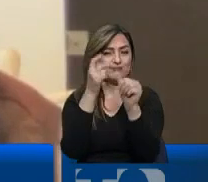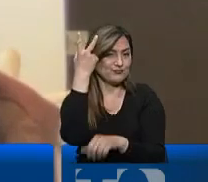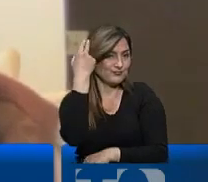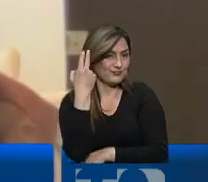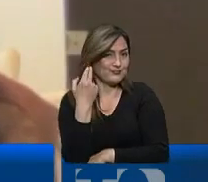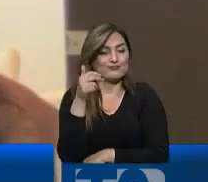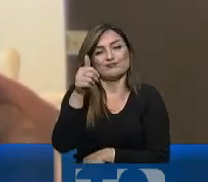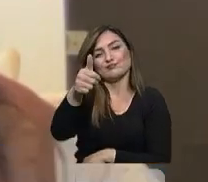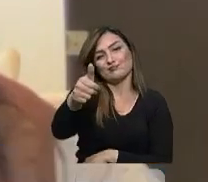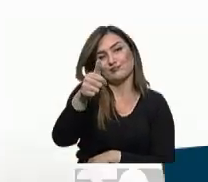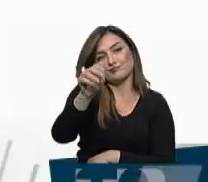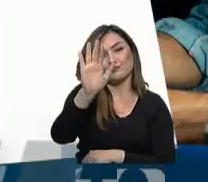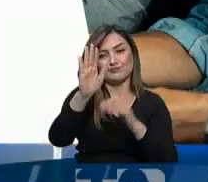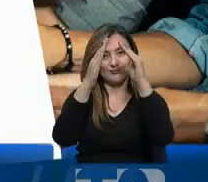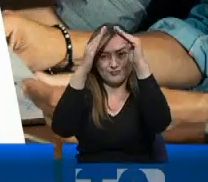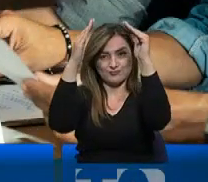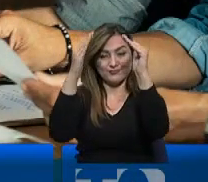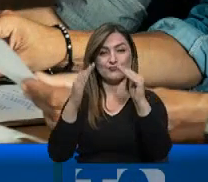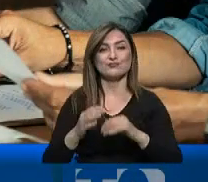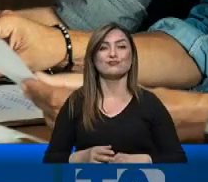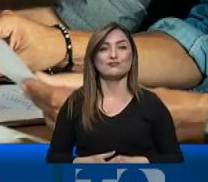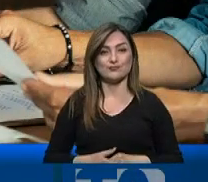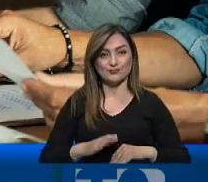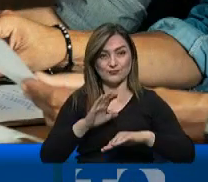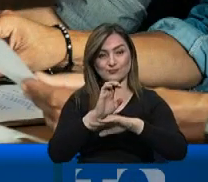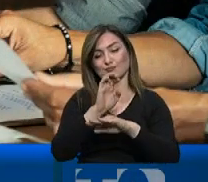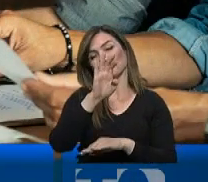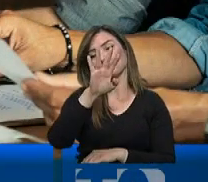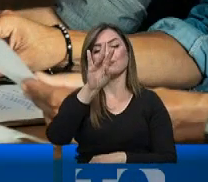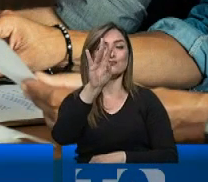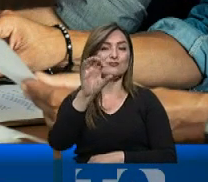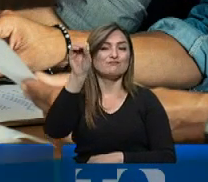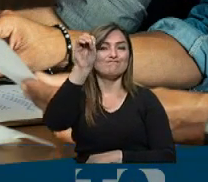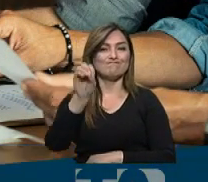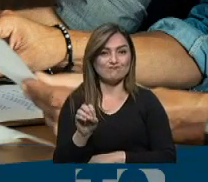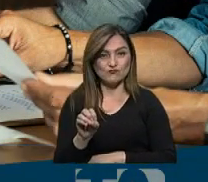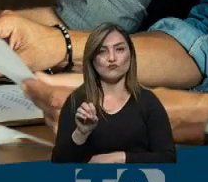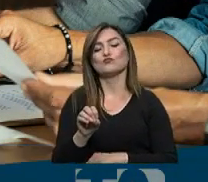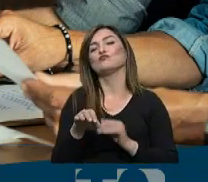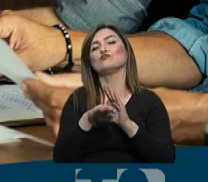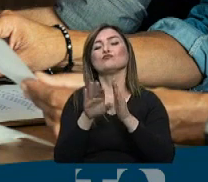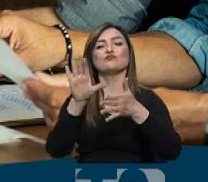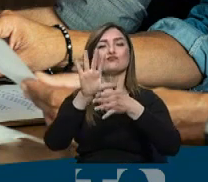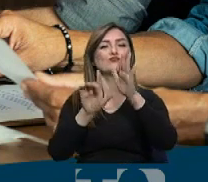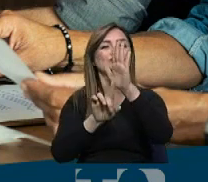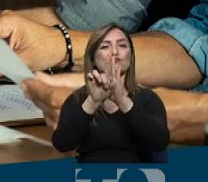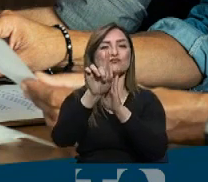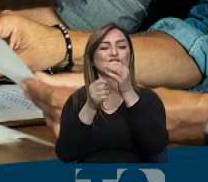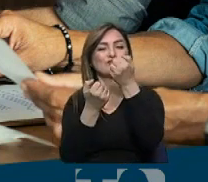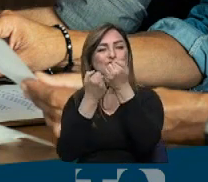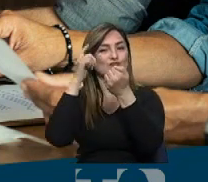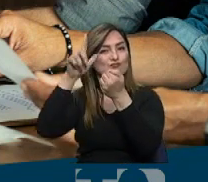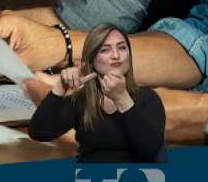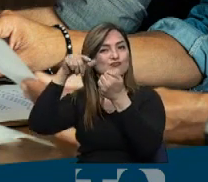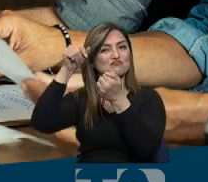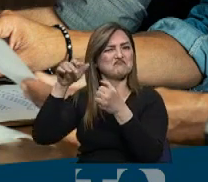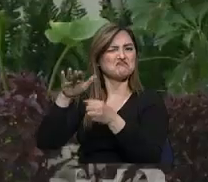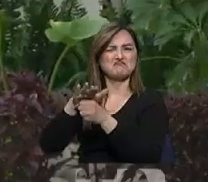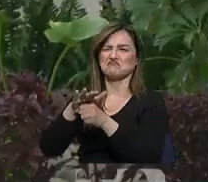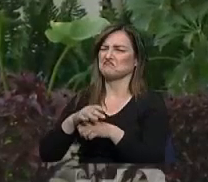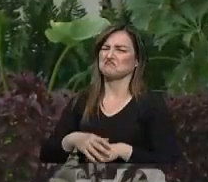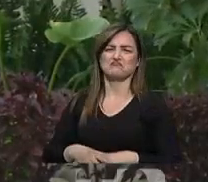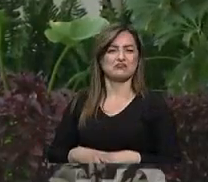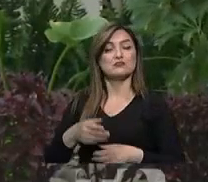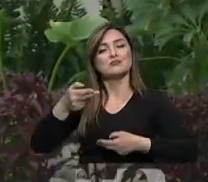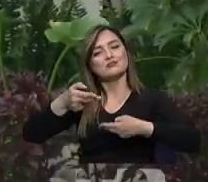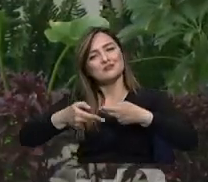para que la gente lo pueda hacer en casa. Y aunque en Ecuador al menos el 47%, según el BID, afirmó que el apoyo gubernamental no fue suficiente,